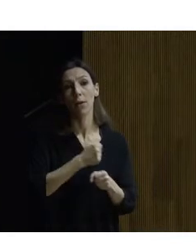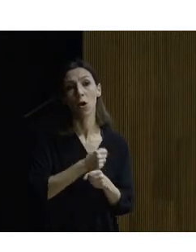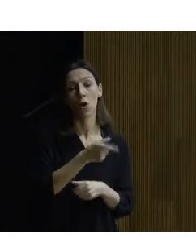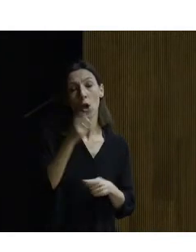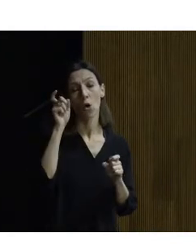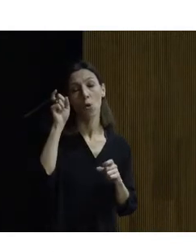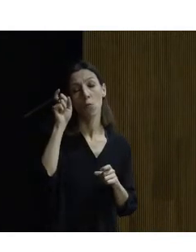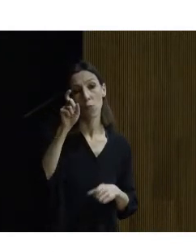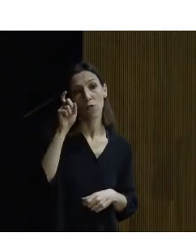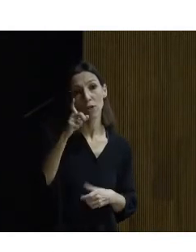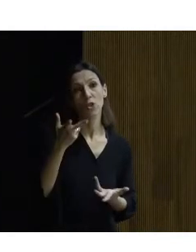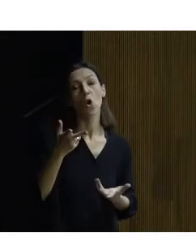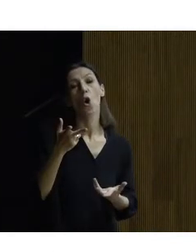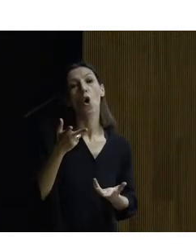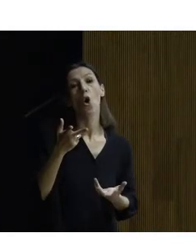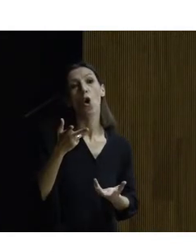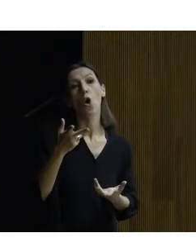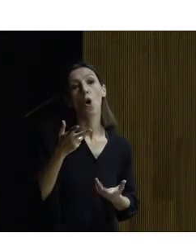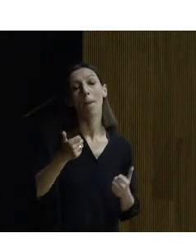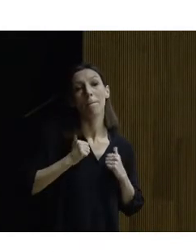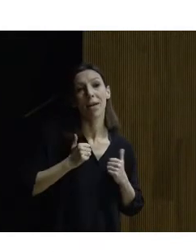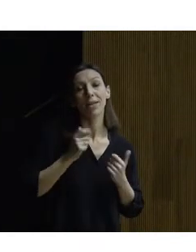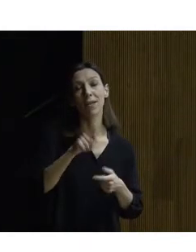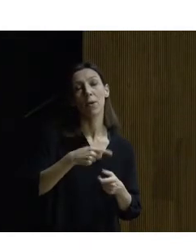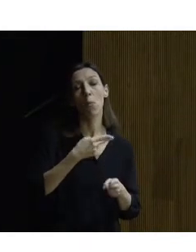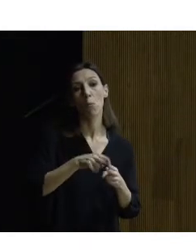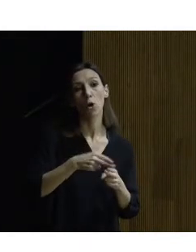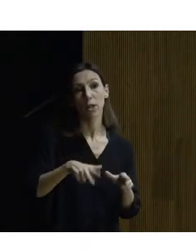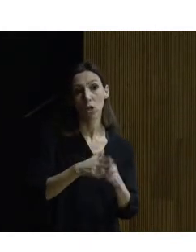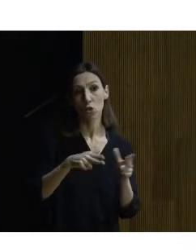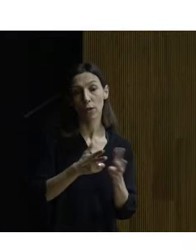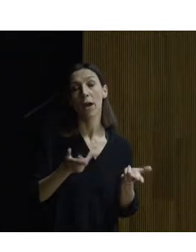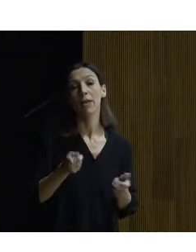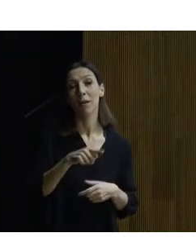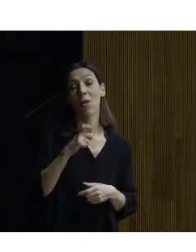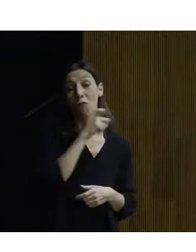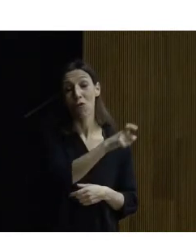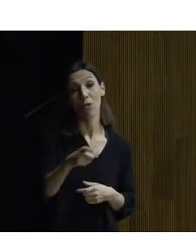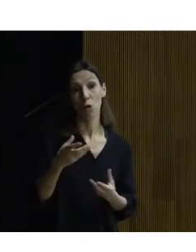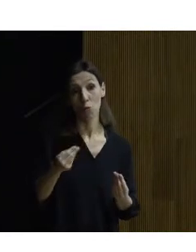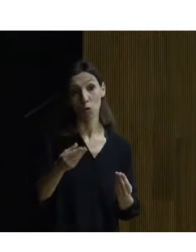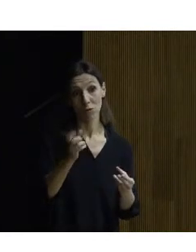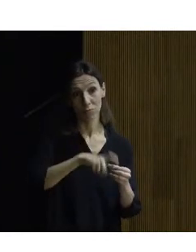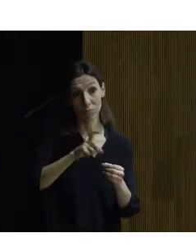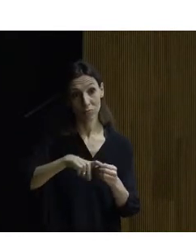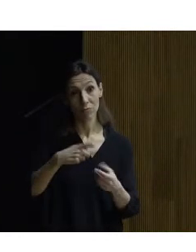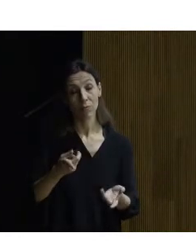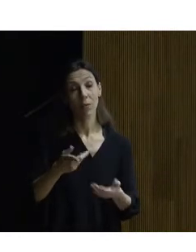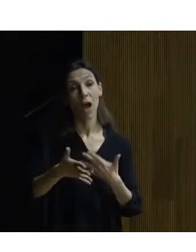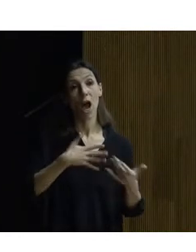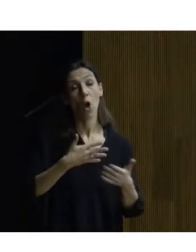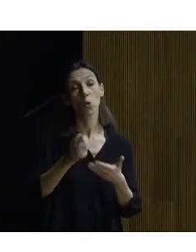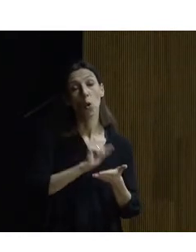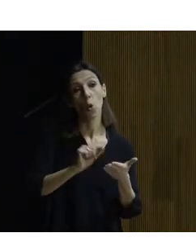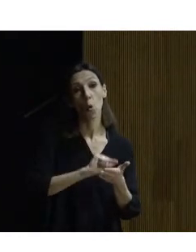universitario director del seminario de intervención y políticas sociales y patrono de varias fundaciones es autor de numerosas publicaciones y